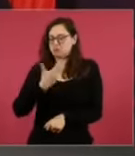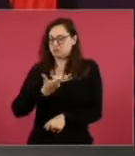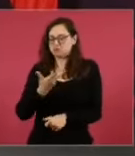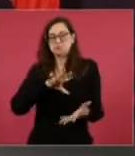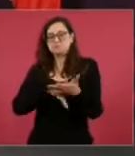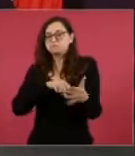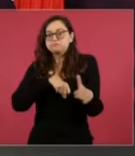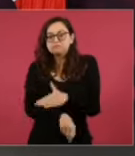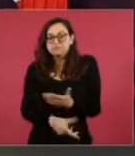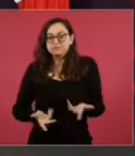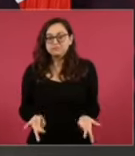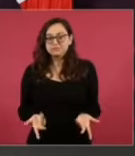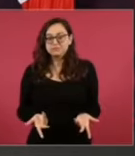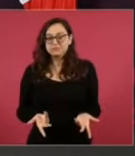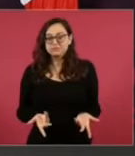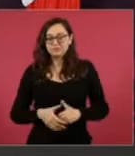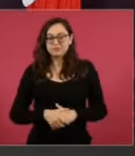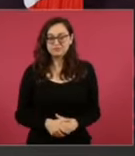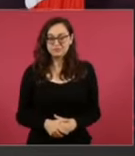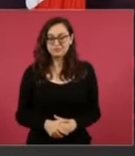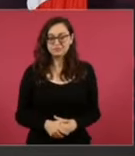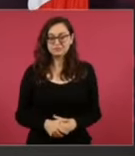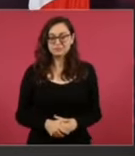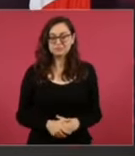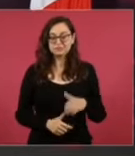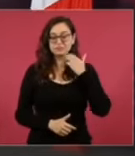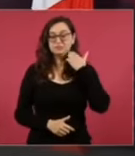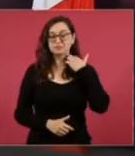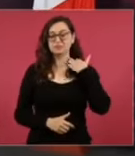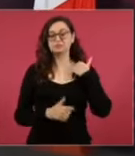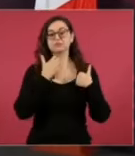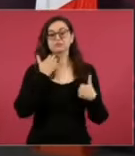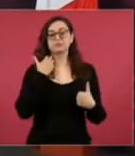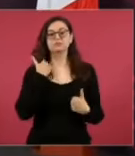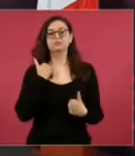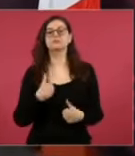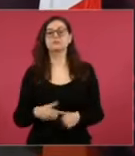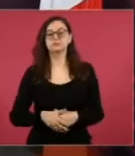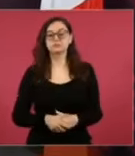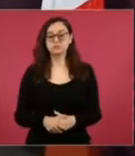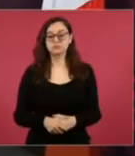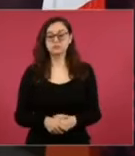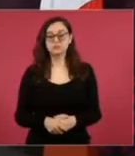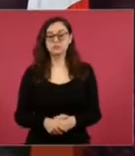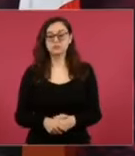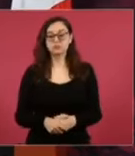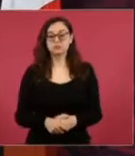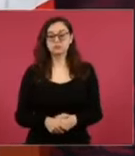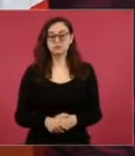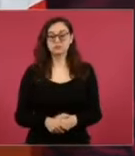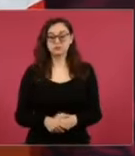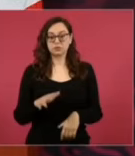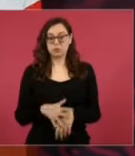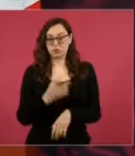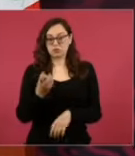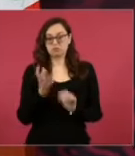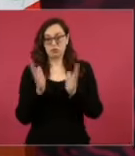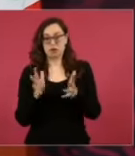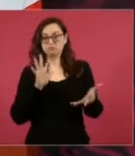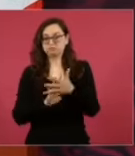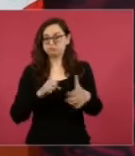Y por eso se le procesó,